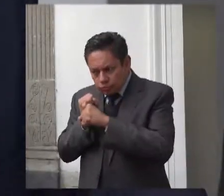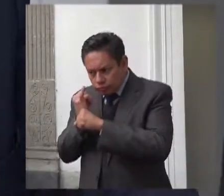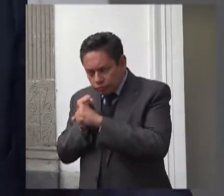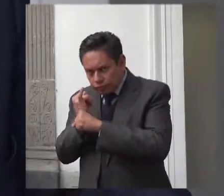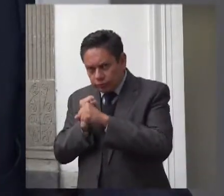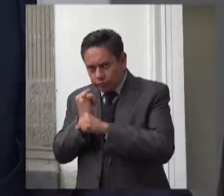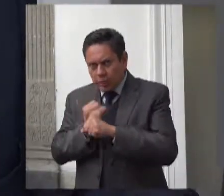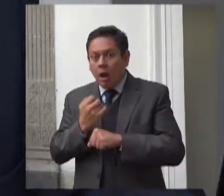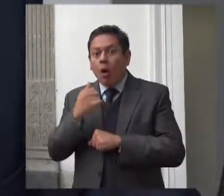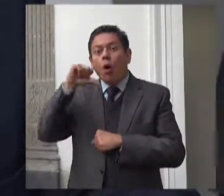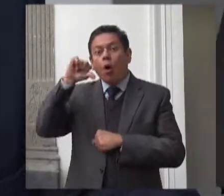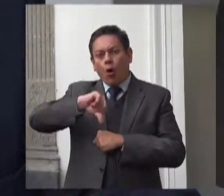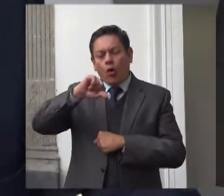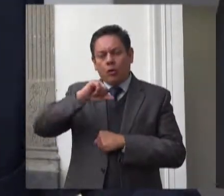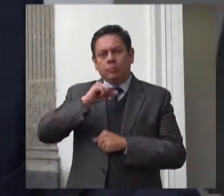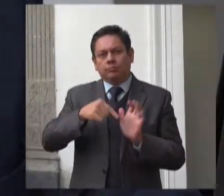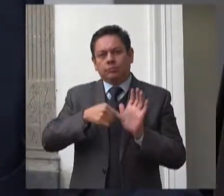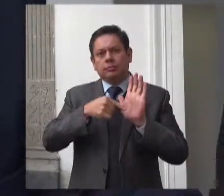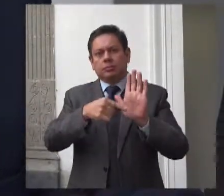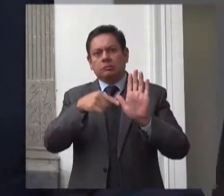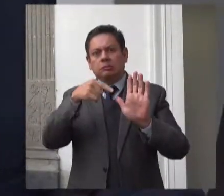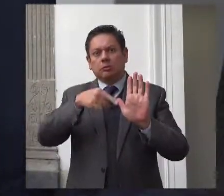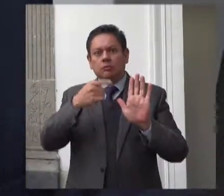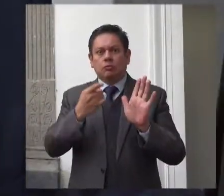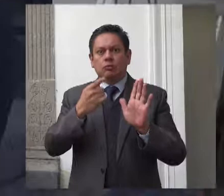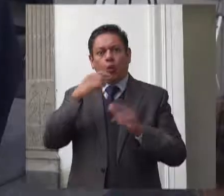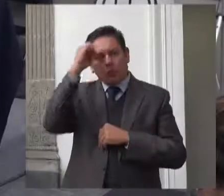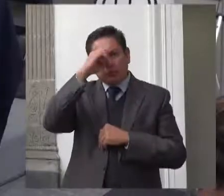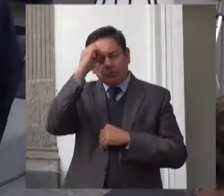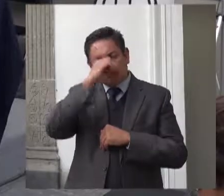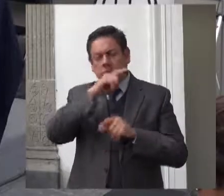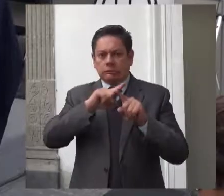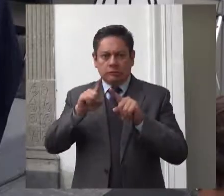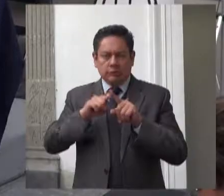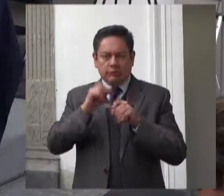general de la CNDH, el licenciado Ismael Slava Pérez,